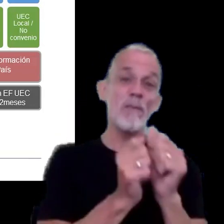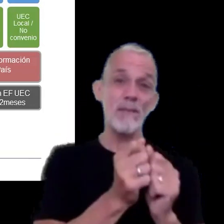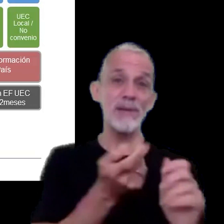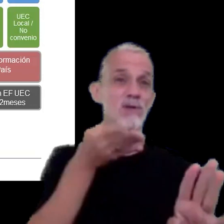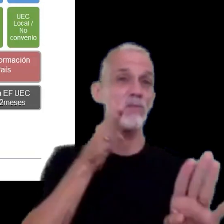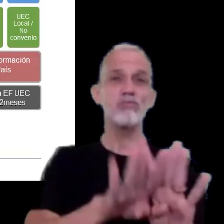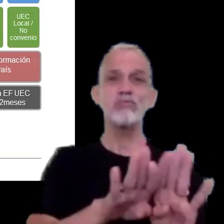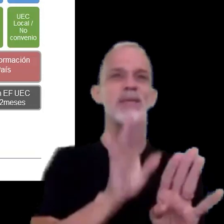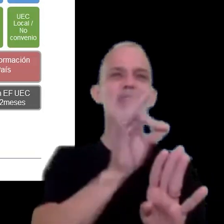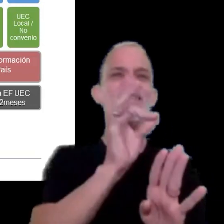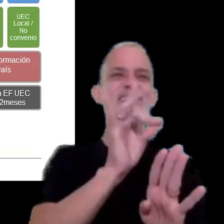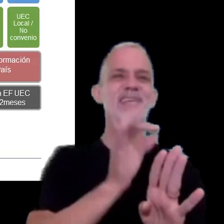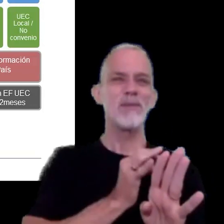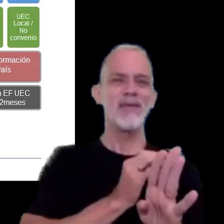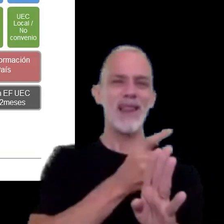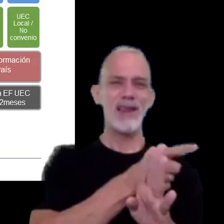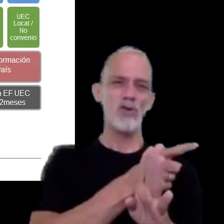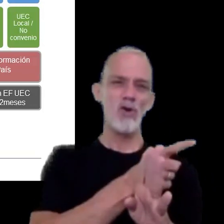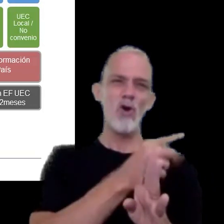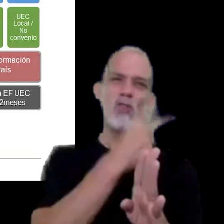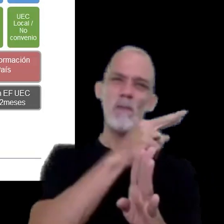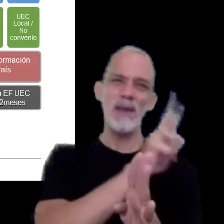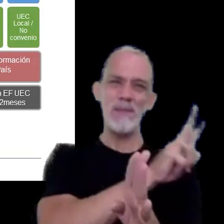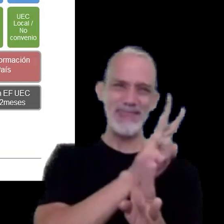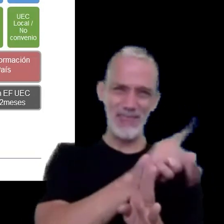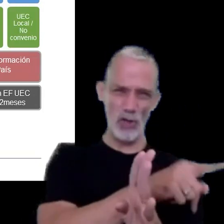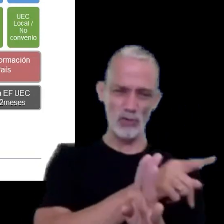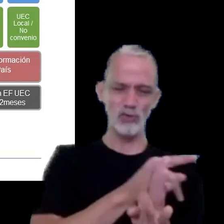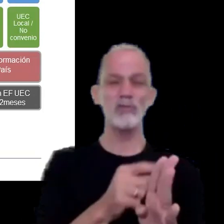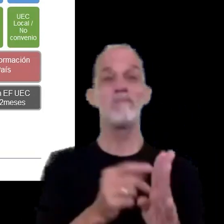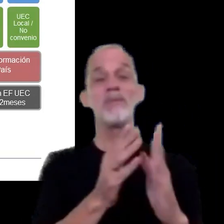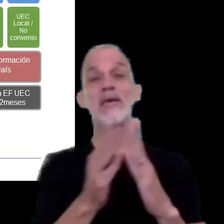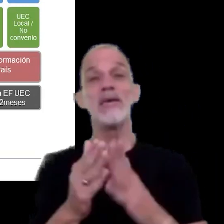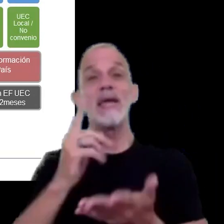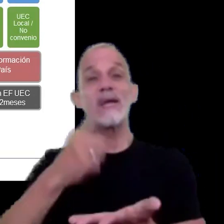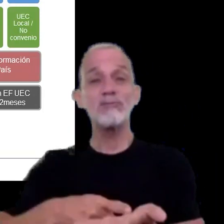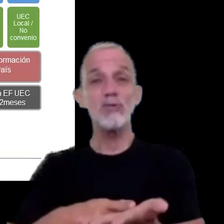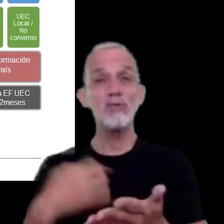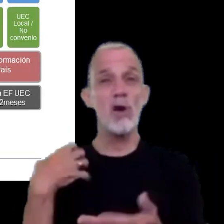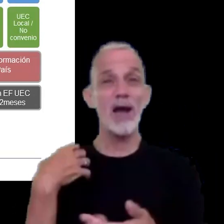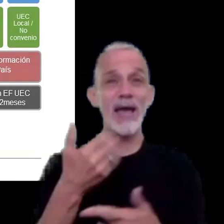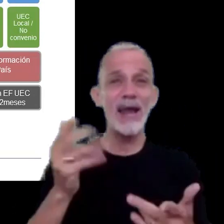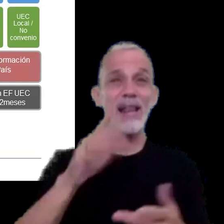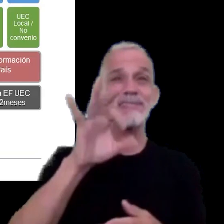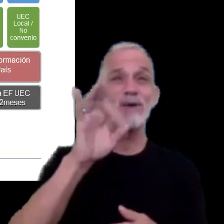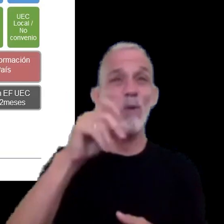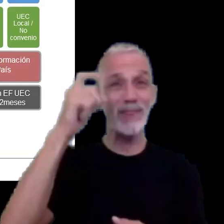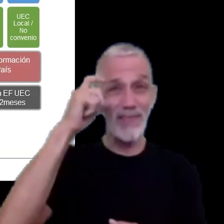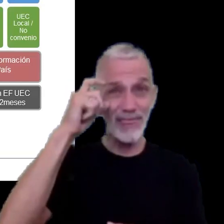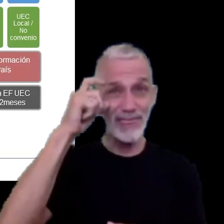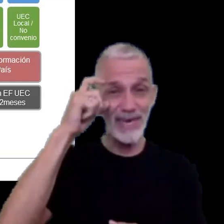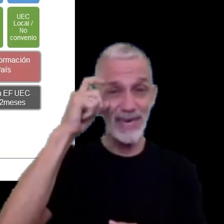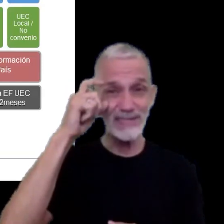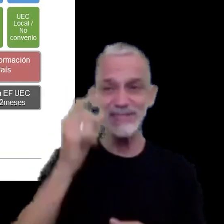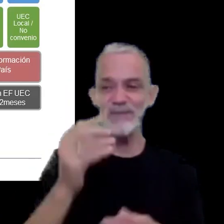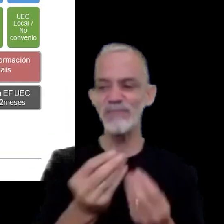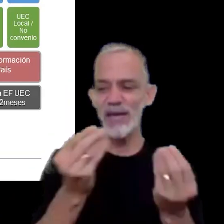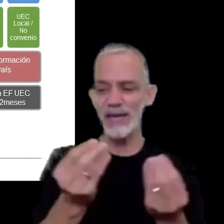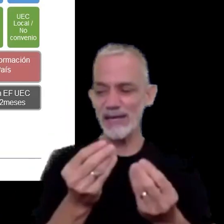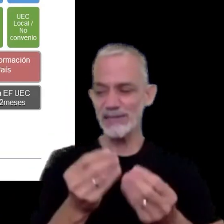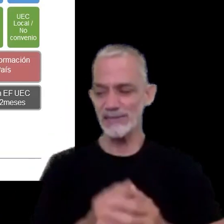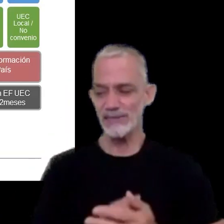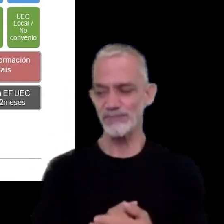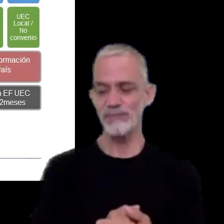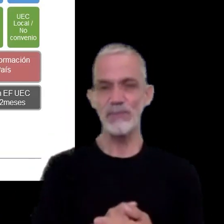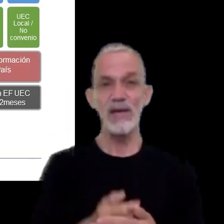diciembre y la resolución general 5010 lo que implementó es